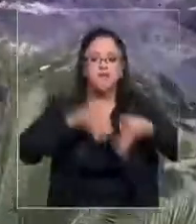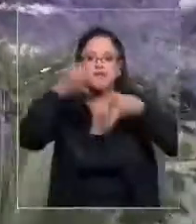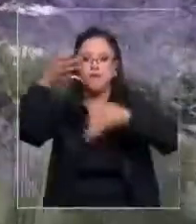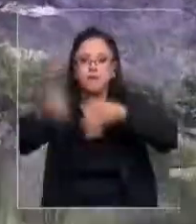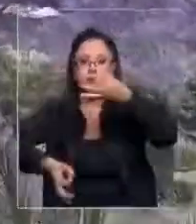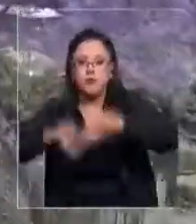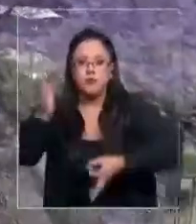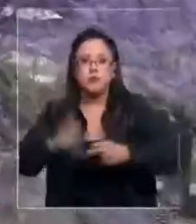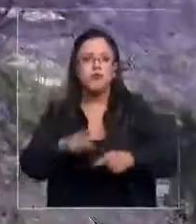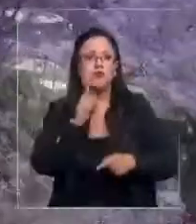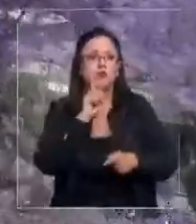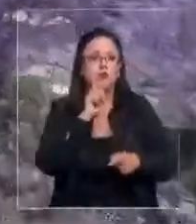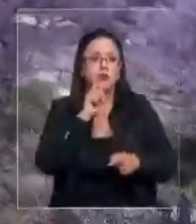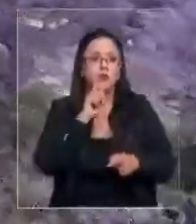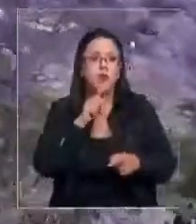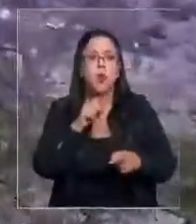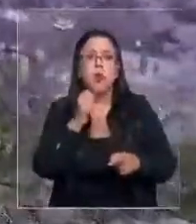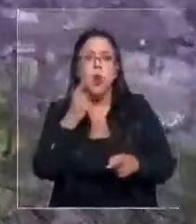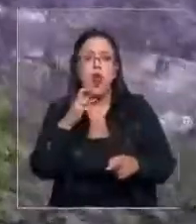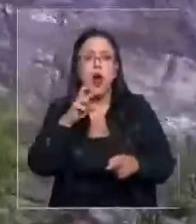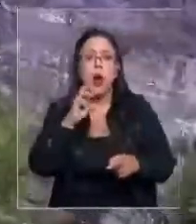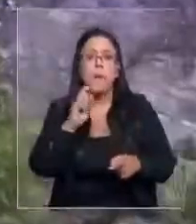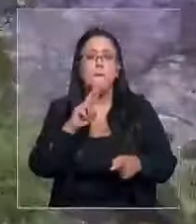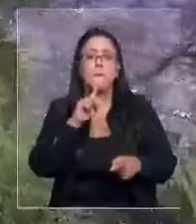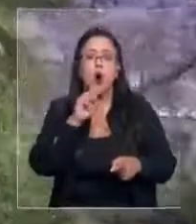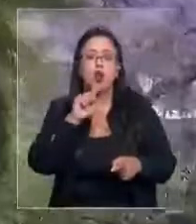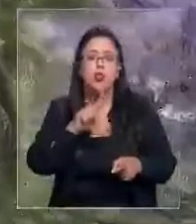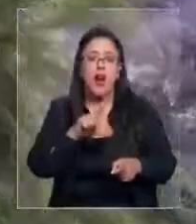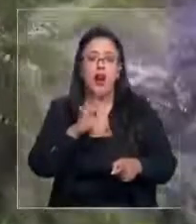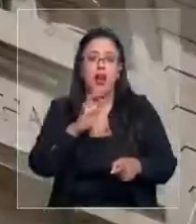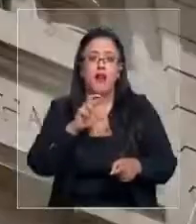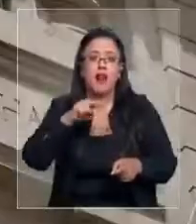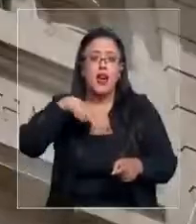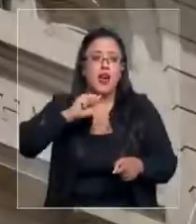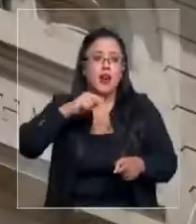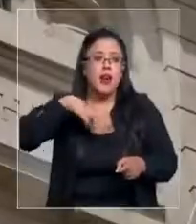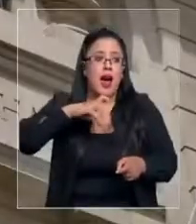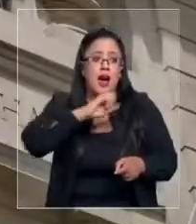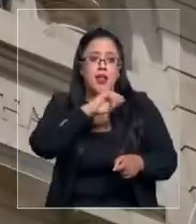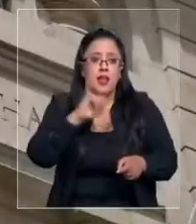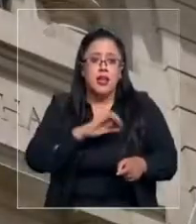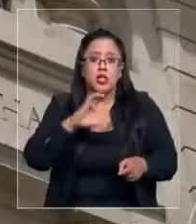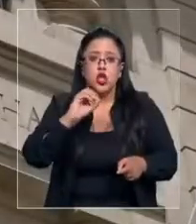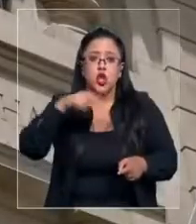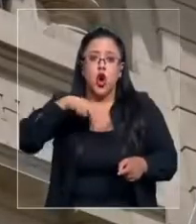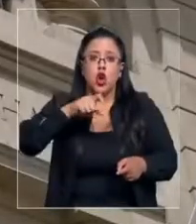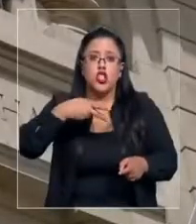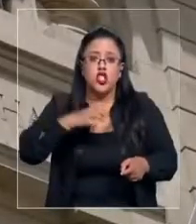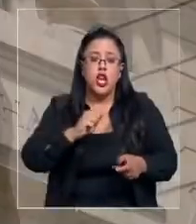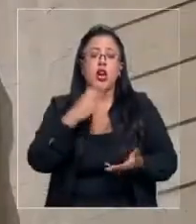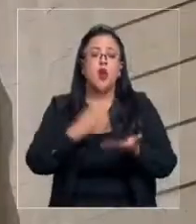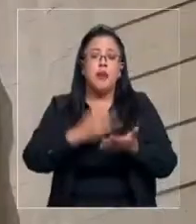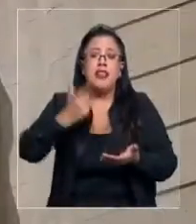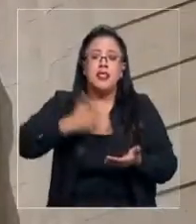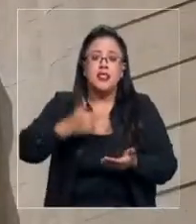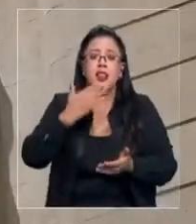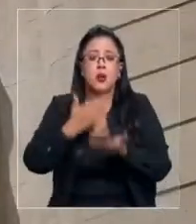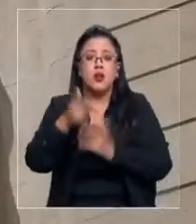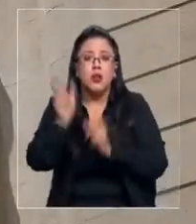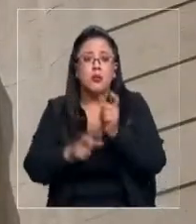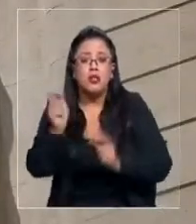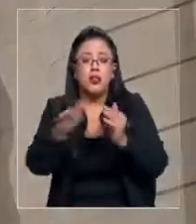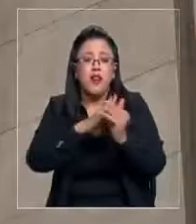el caso del emblemático portal Fernández Concha. El año 2017, tras reclamos de vecinos en el juzgado de policía local,